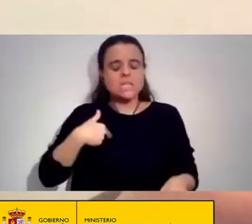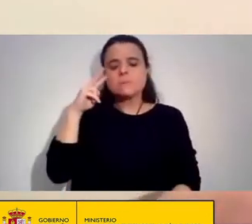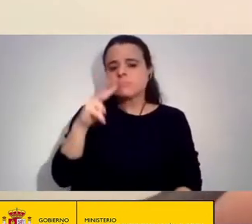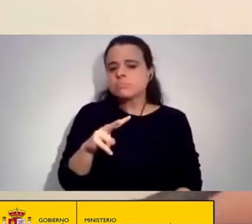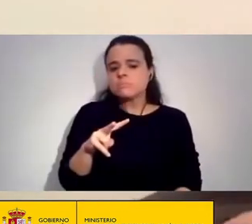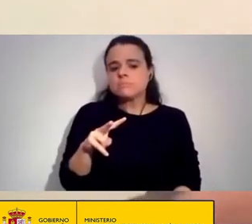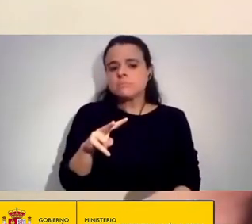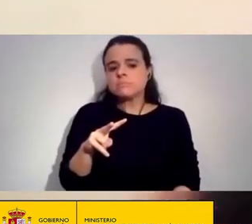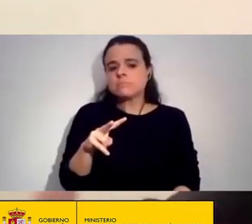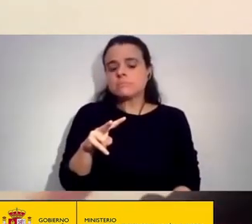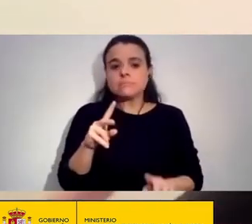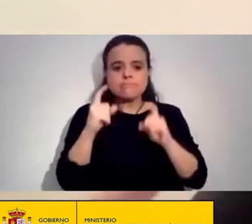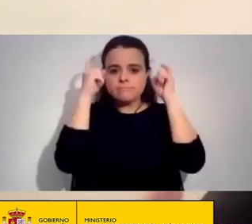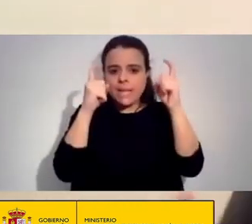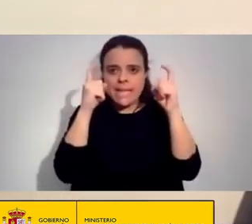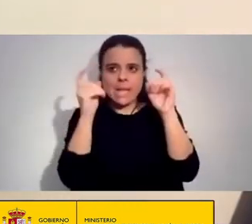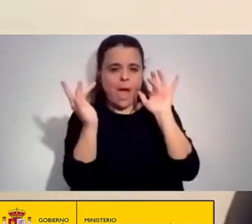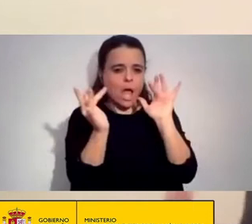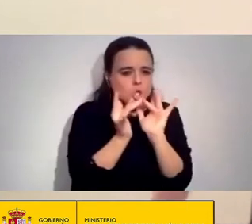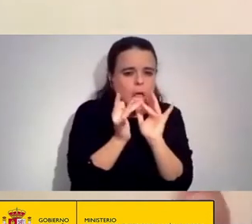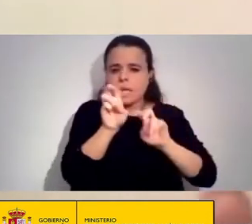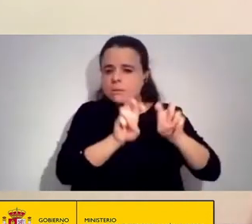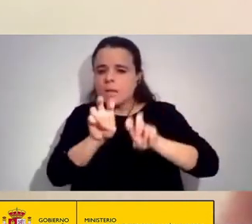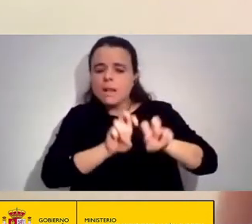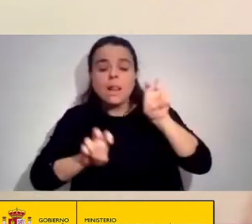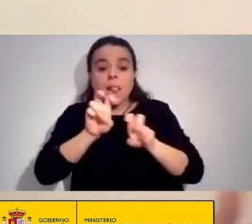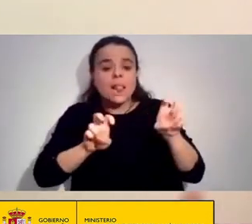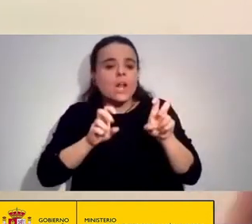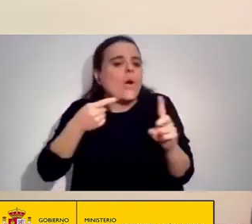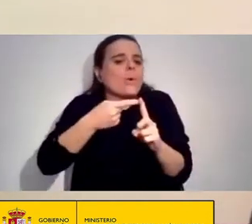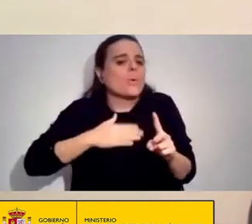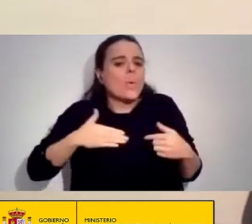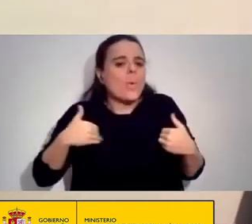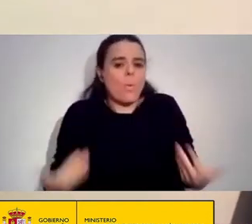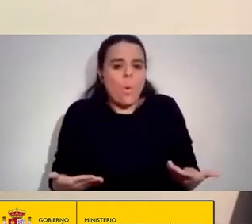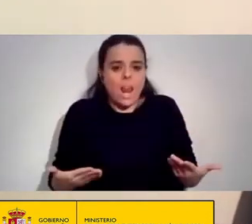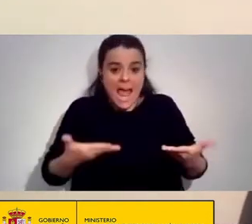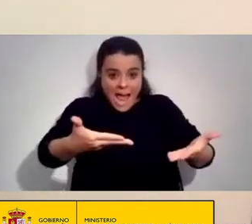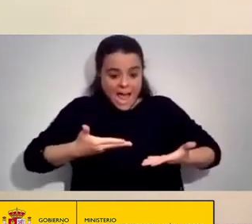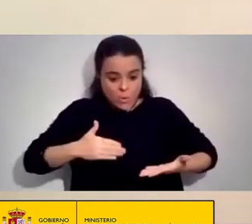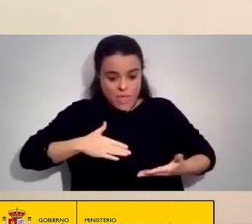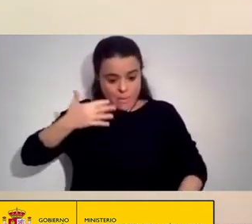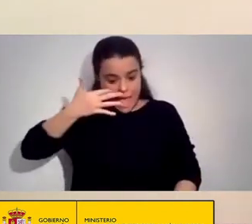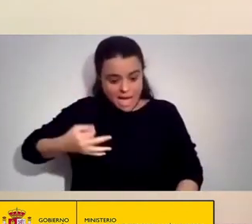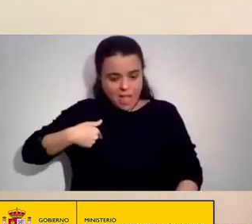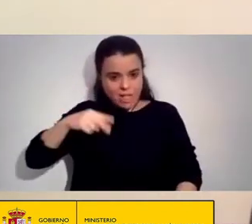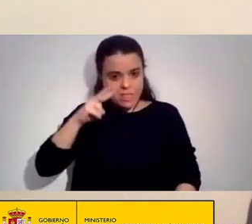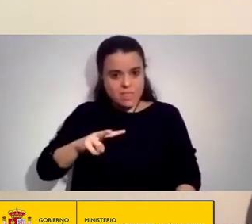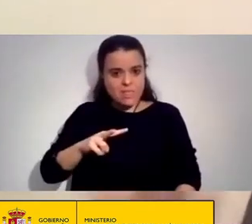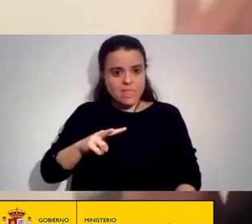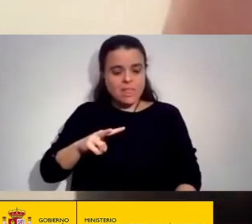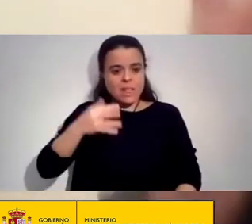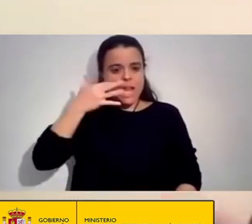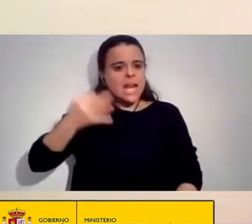Y trataba de buscar sus contactos Y demás Para que me ayudaran Con la realidad Que estaba enfrentando Y la realidad Que estaba enfrentando Es